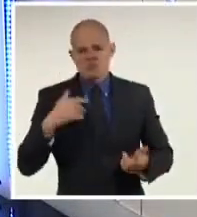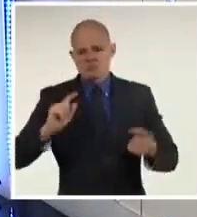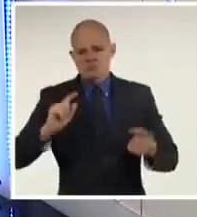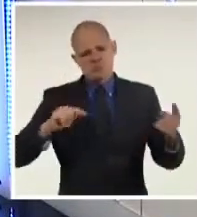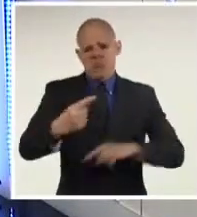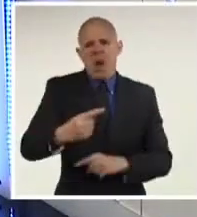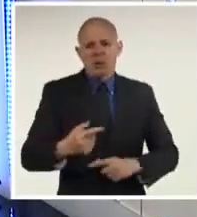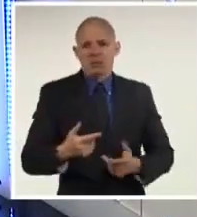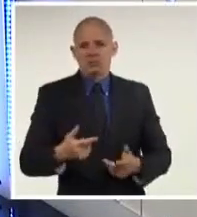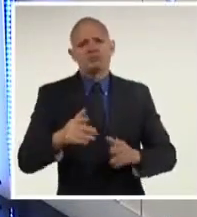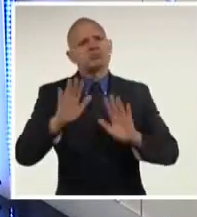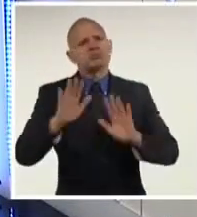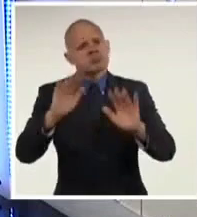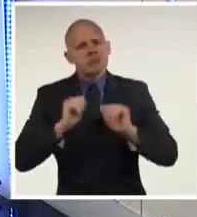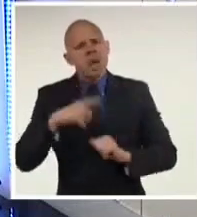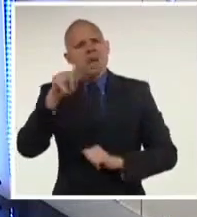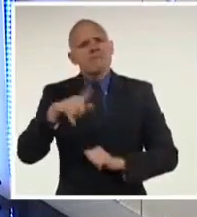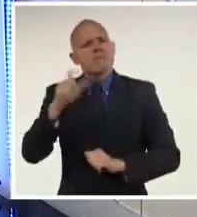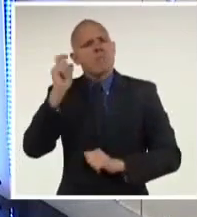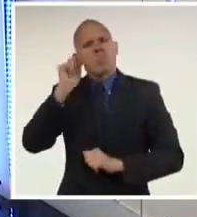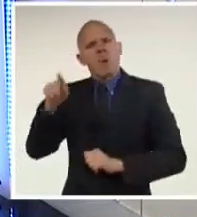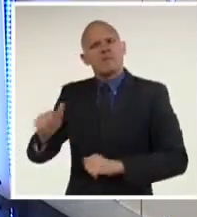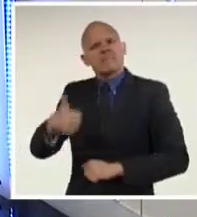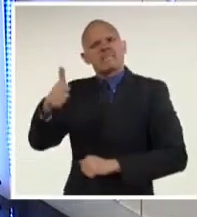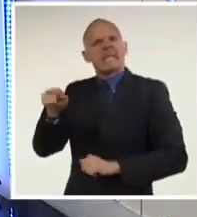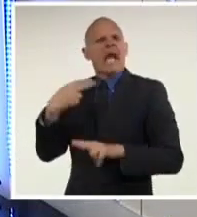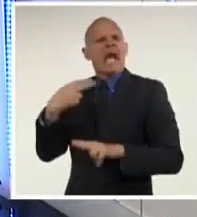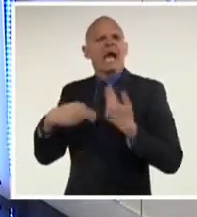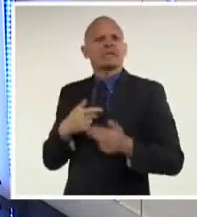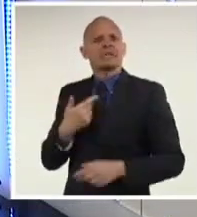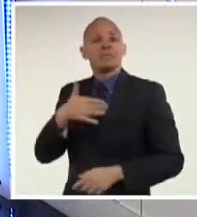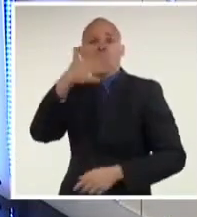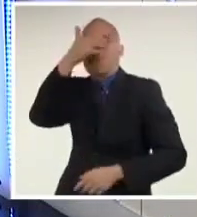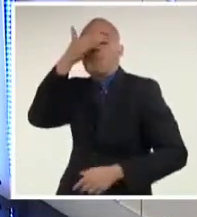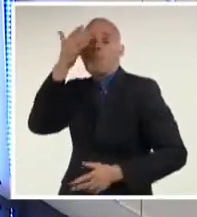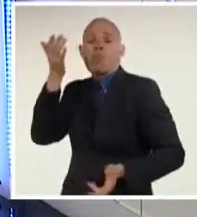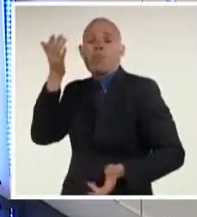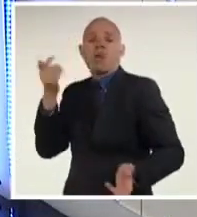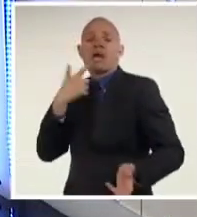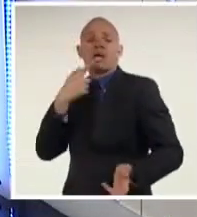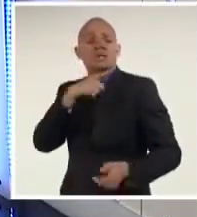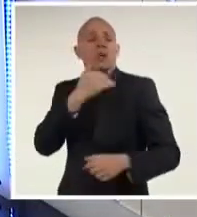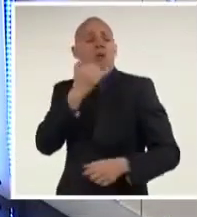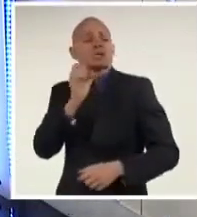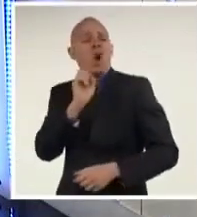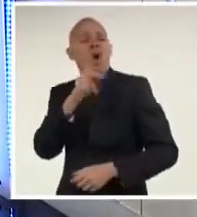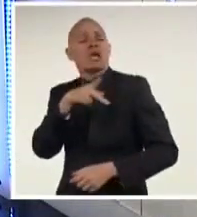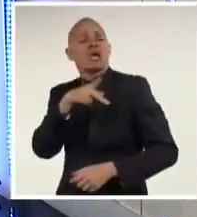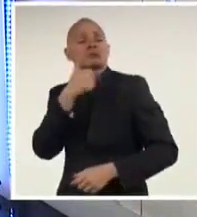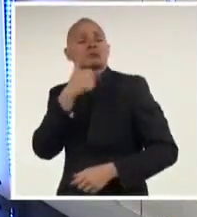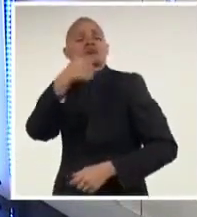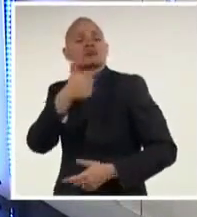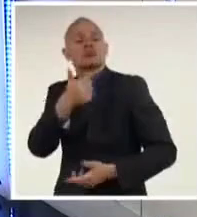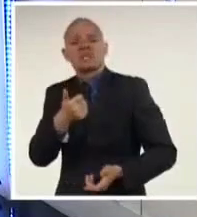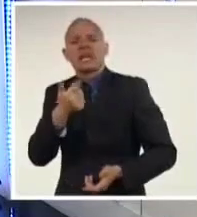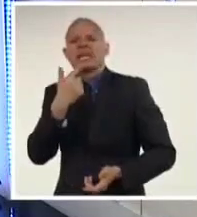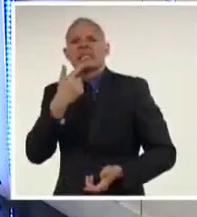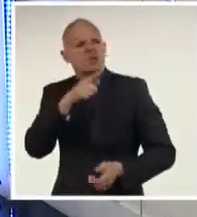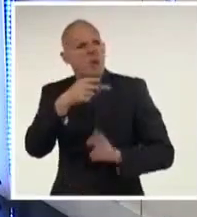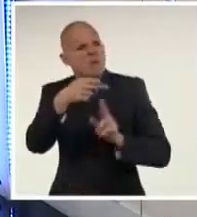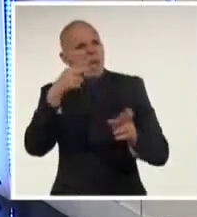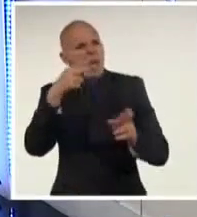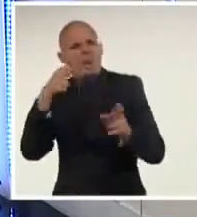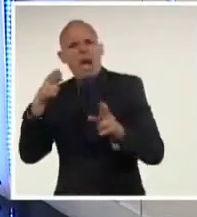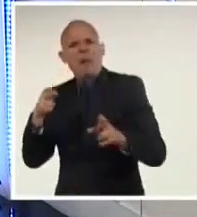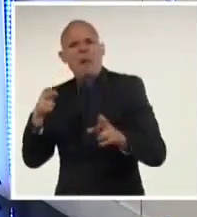policía. Es más, ha dicho que su trabajo ha sido inmaculado. Así que, de acuerdo a los estándares de ella, matar a diestra y siniestra a manifestantes